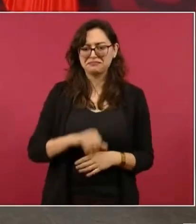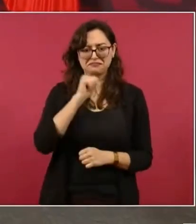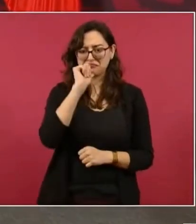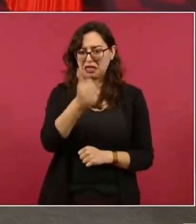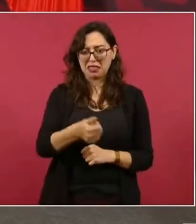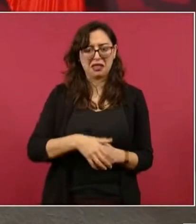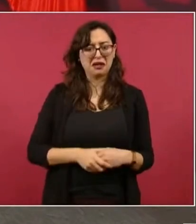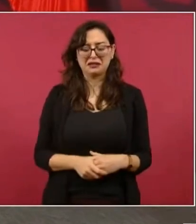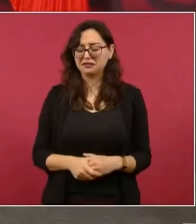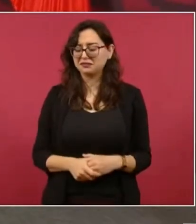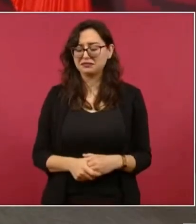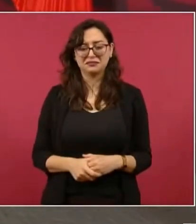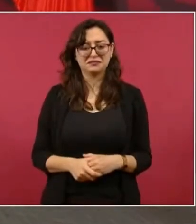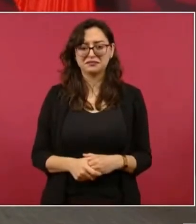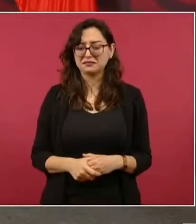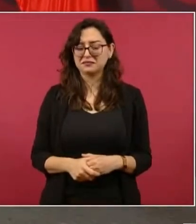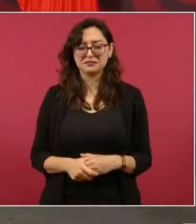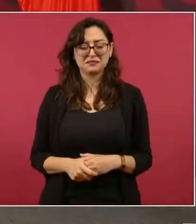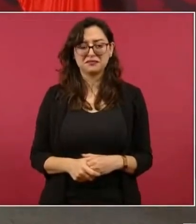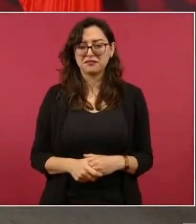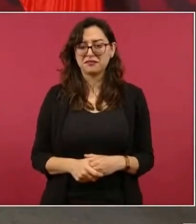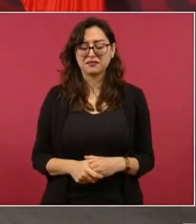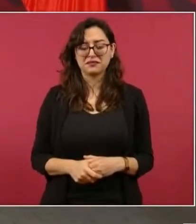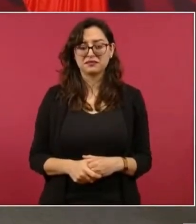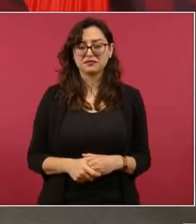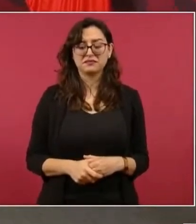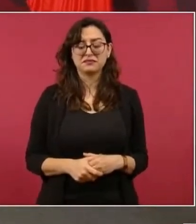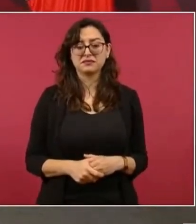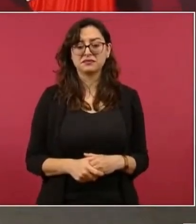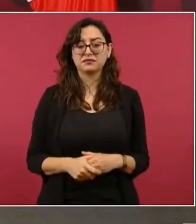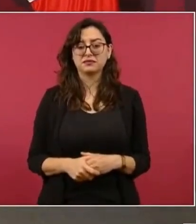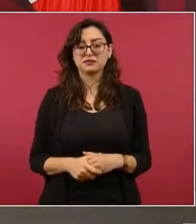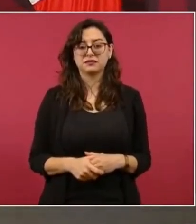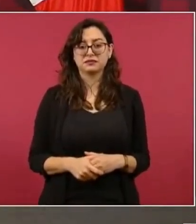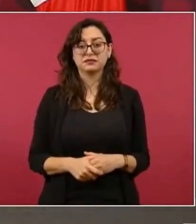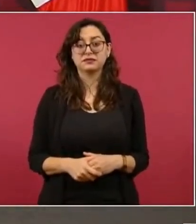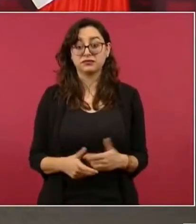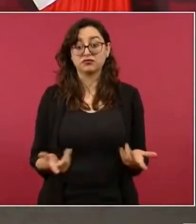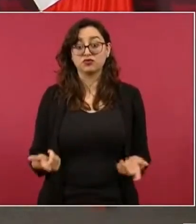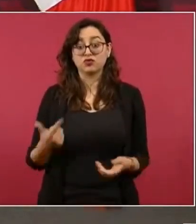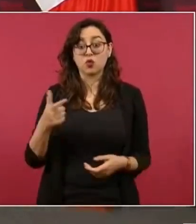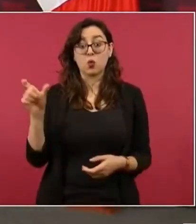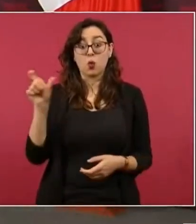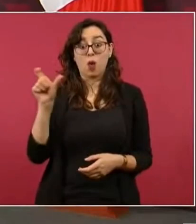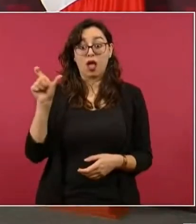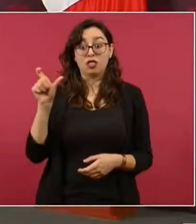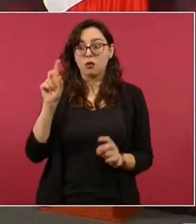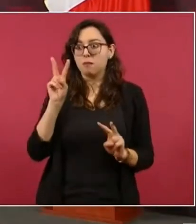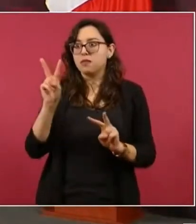bueno hasta hasta me dio un infarto pues por eso